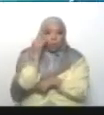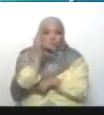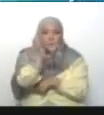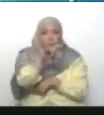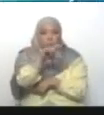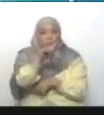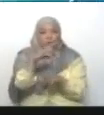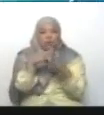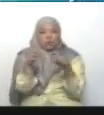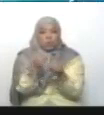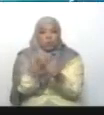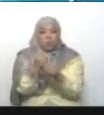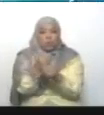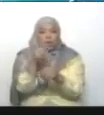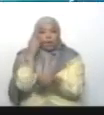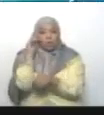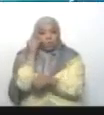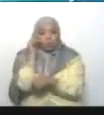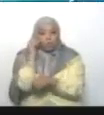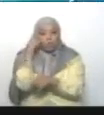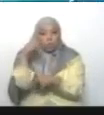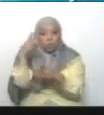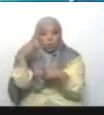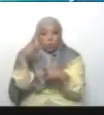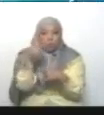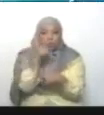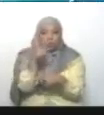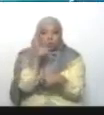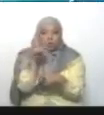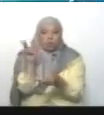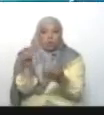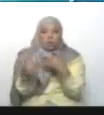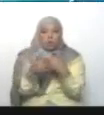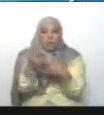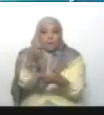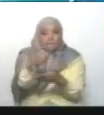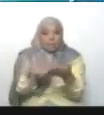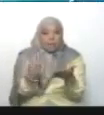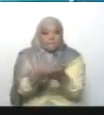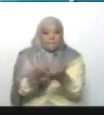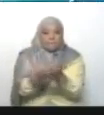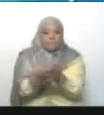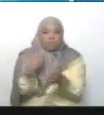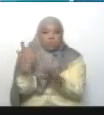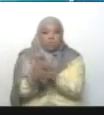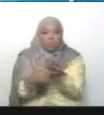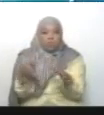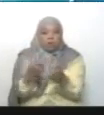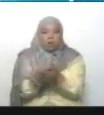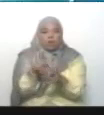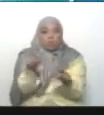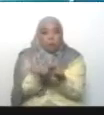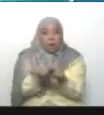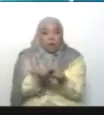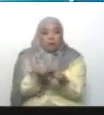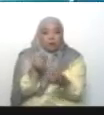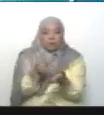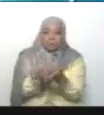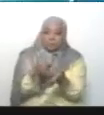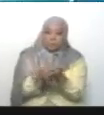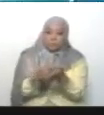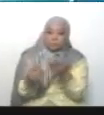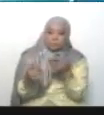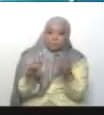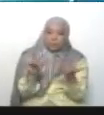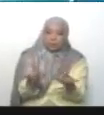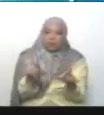tenían ya a los youtubers, a los influencers, contratados para crear un escándalo en las redes. El